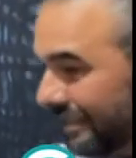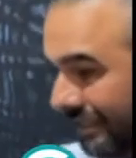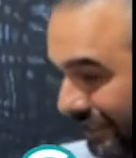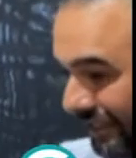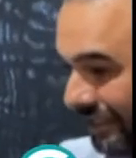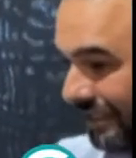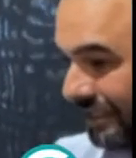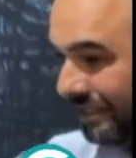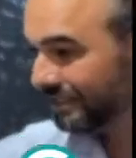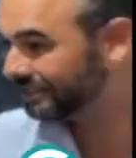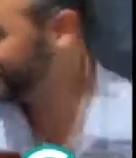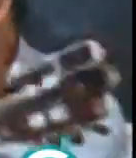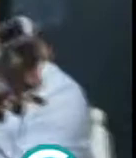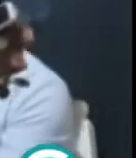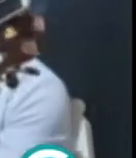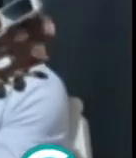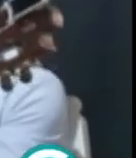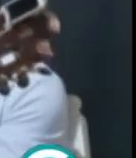Tiene a la tecnología